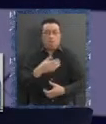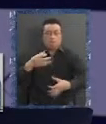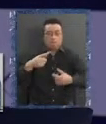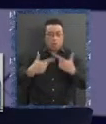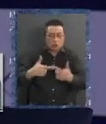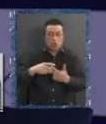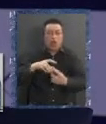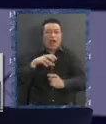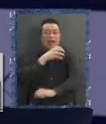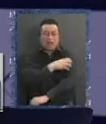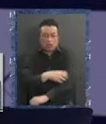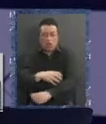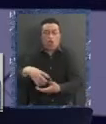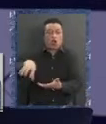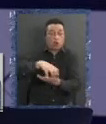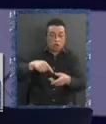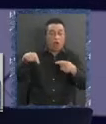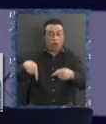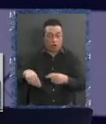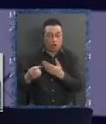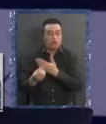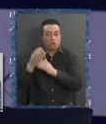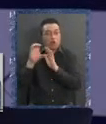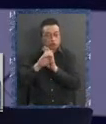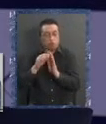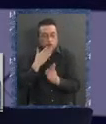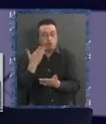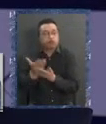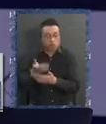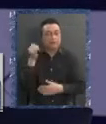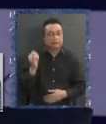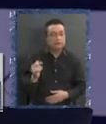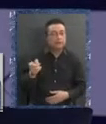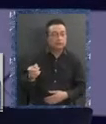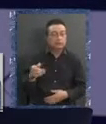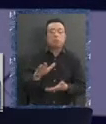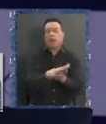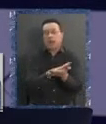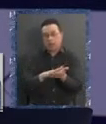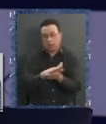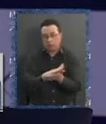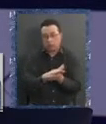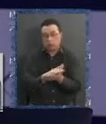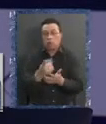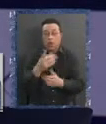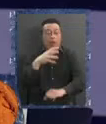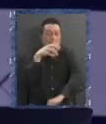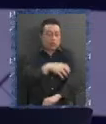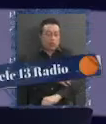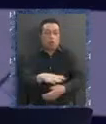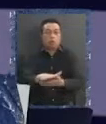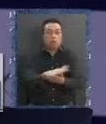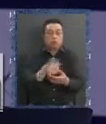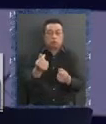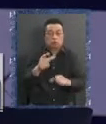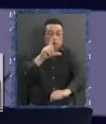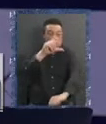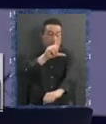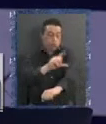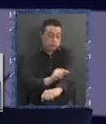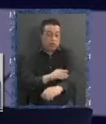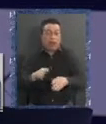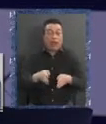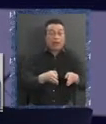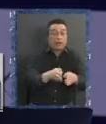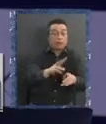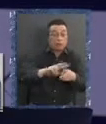comunas Que es lo que propone El nuevo texto constitucional Un ejemplo Si en una región, por ejemplo Se le acaba el presupuesto Para hacer caminos Pero le